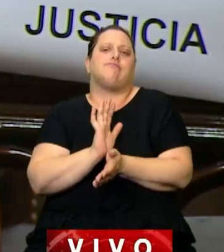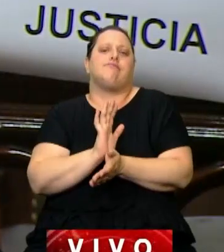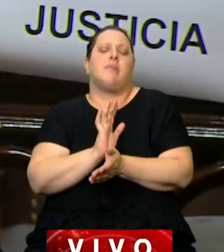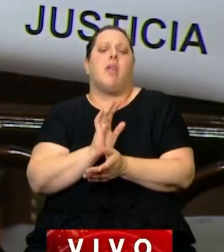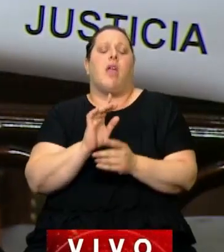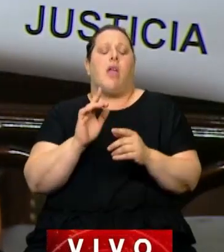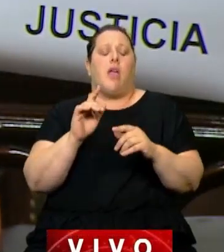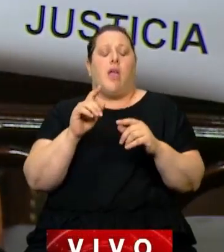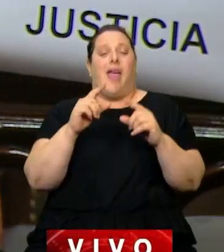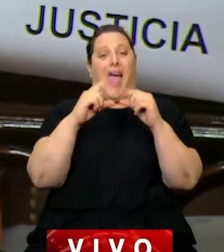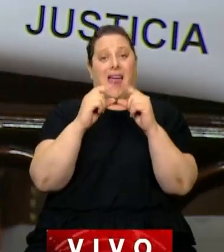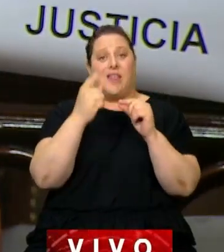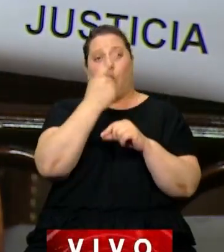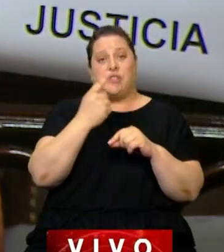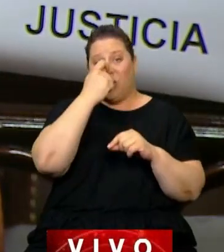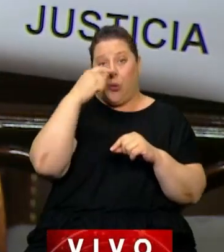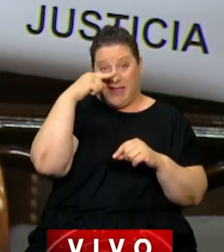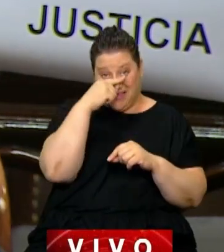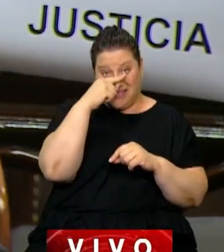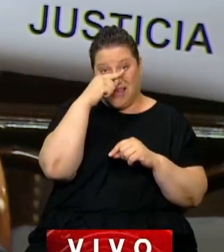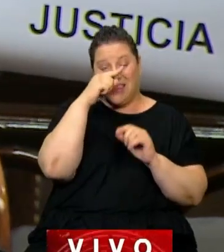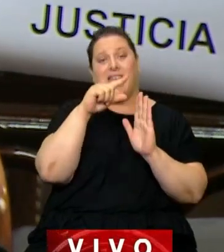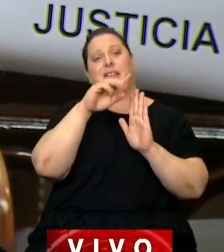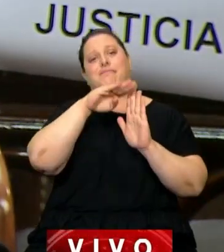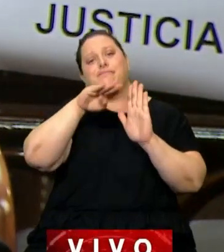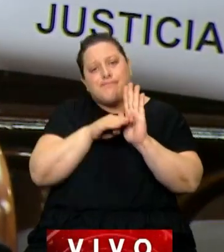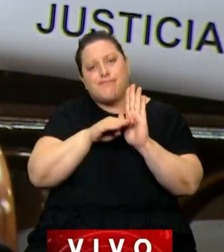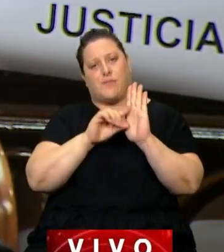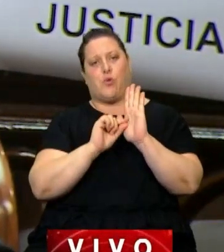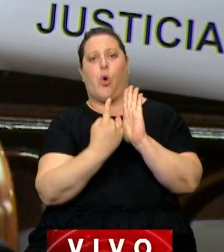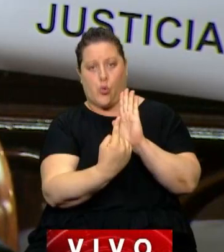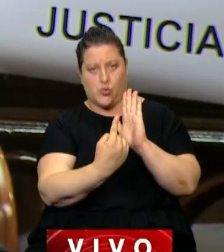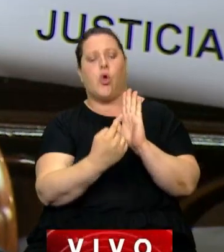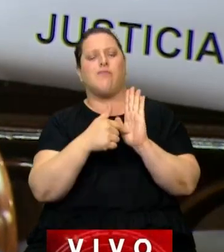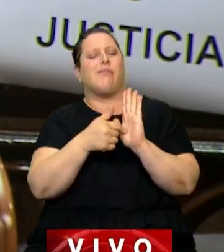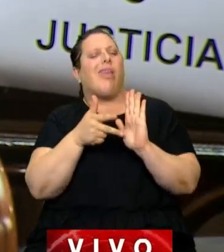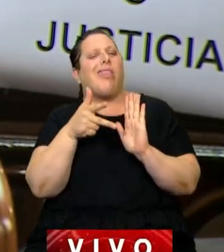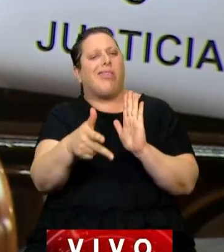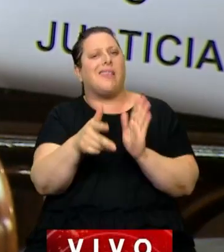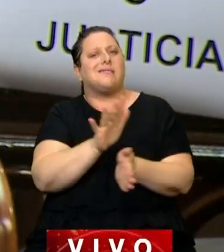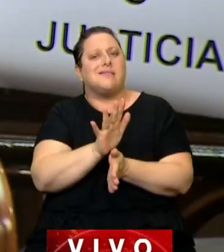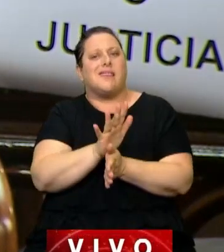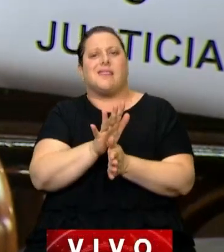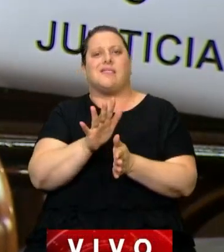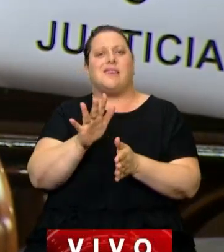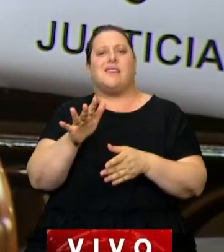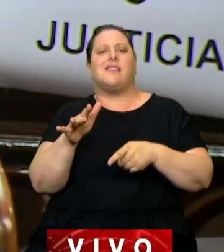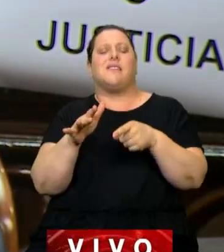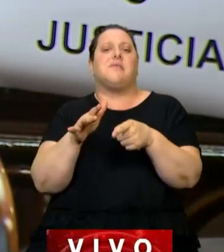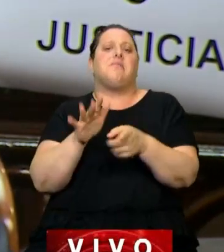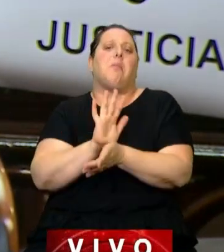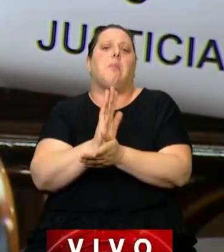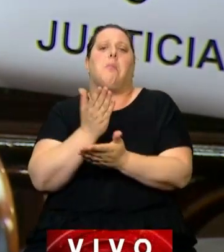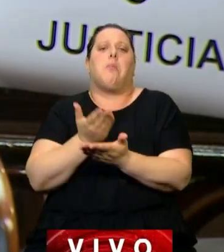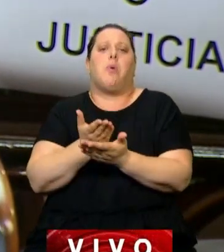127, inciso 1, que dice, es moción de orden toda proposición que tenga